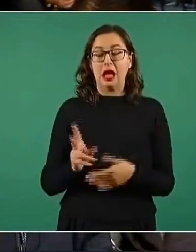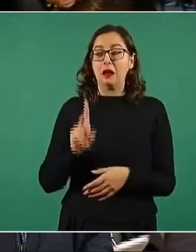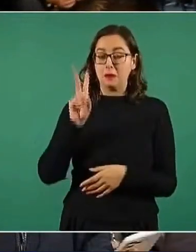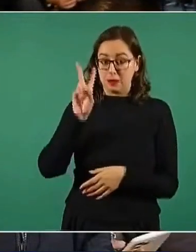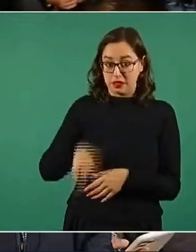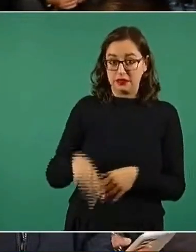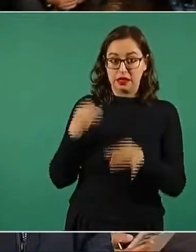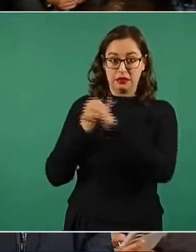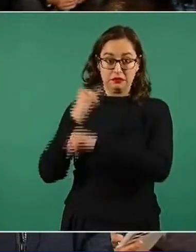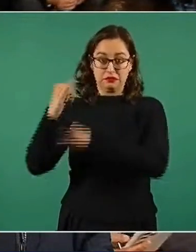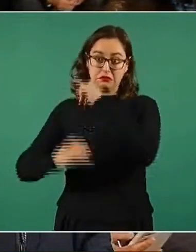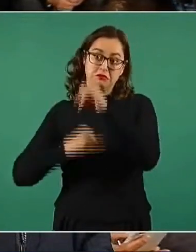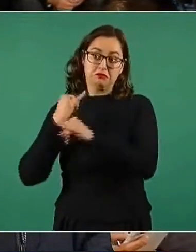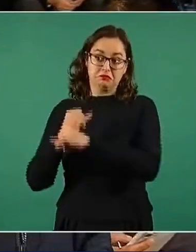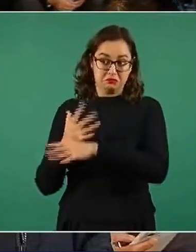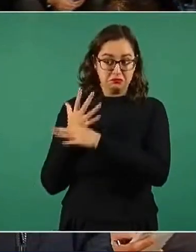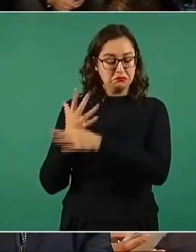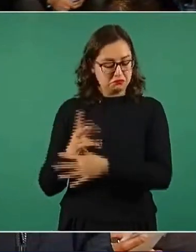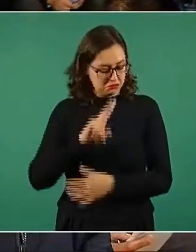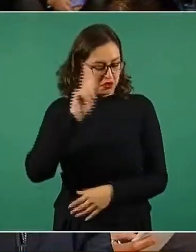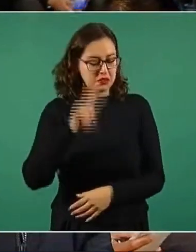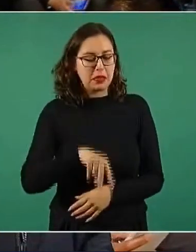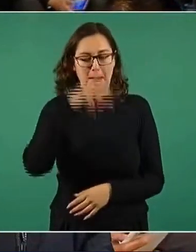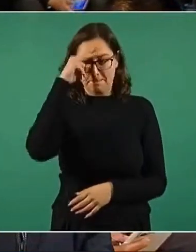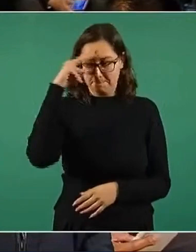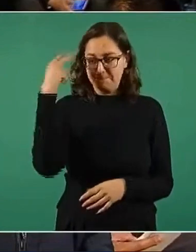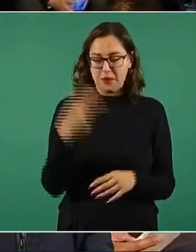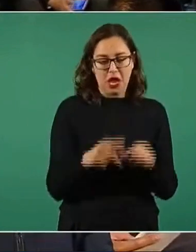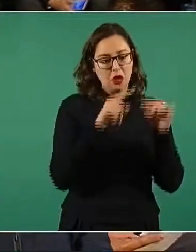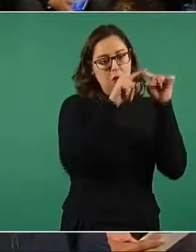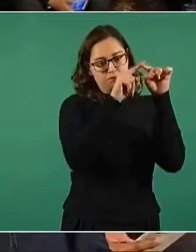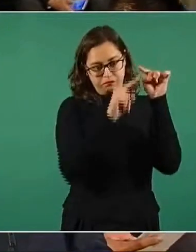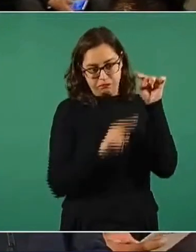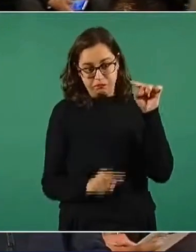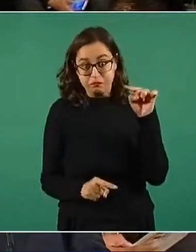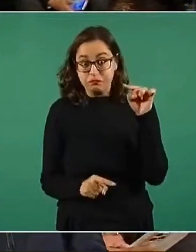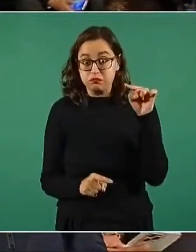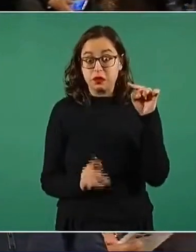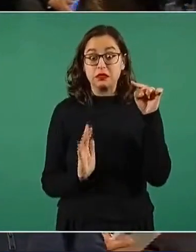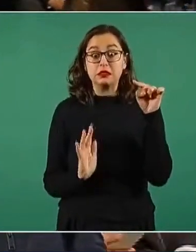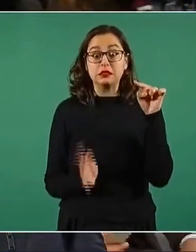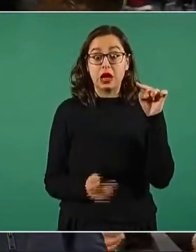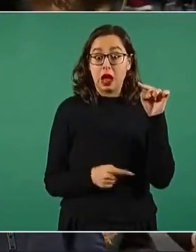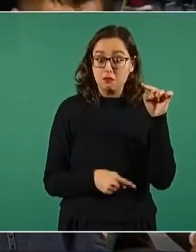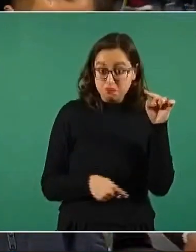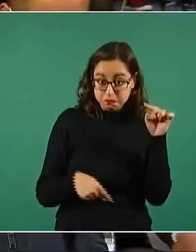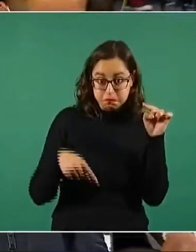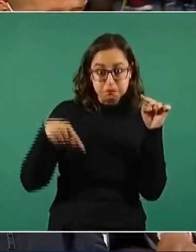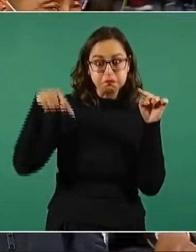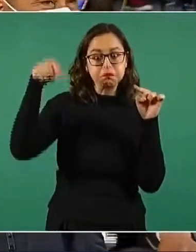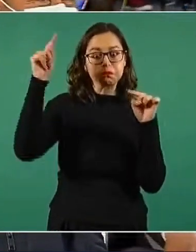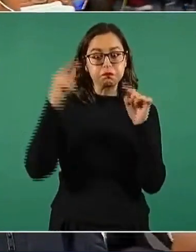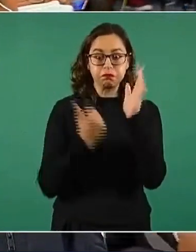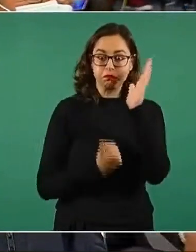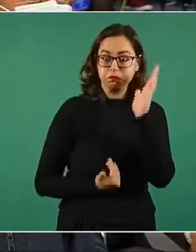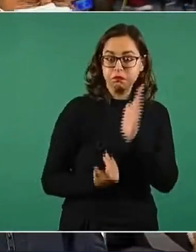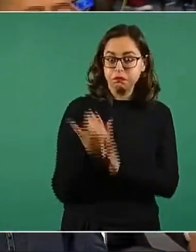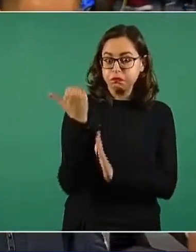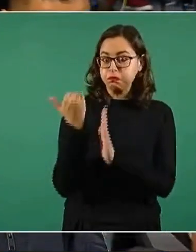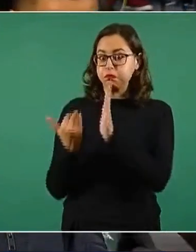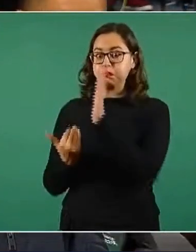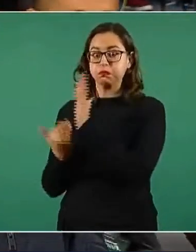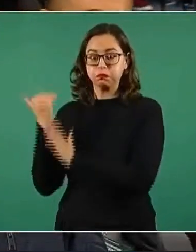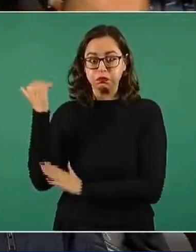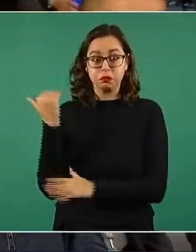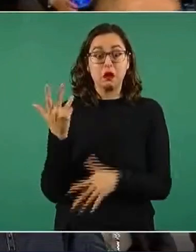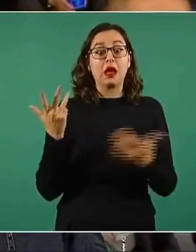7.3 por ciento, mientras que China sólo alcanza, bueno, alcanza el 9 por ciento, India el 10 y por